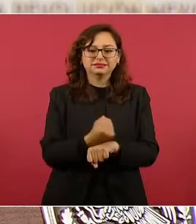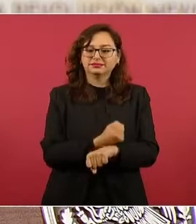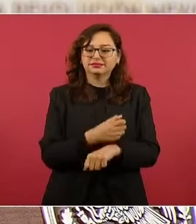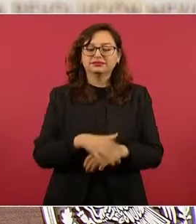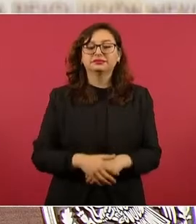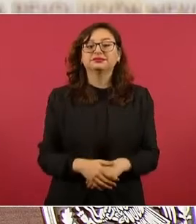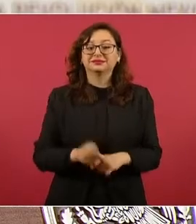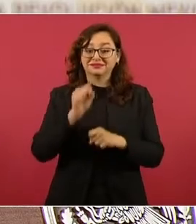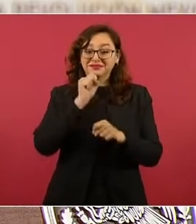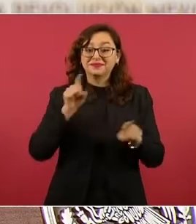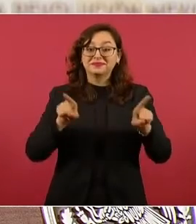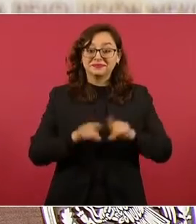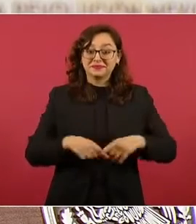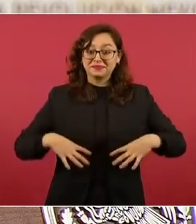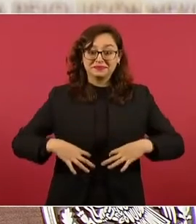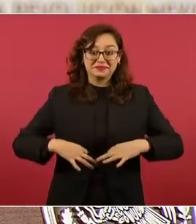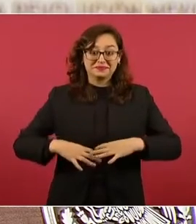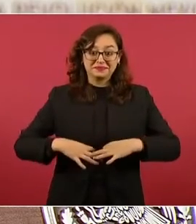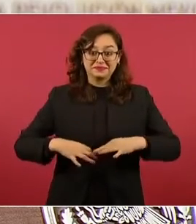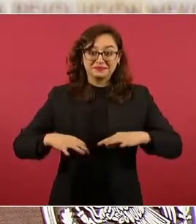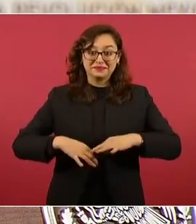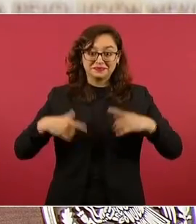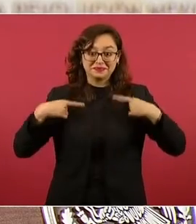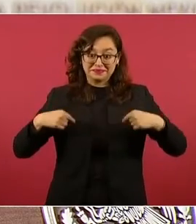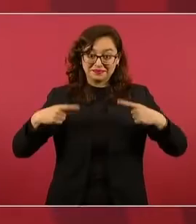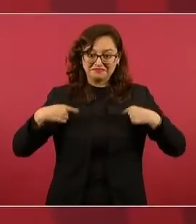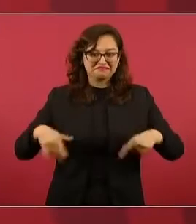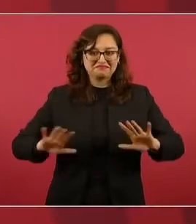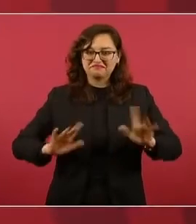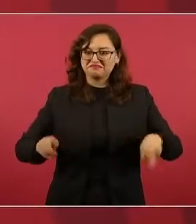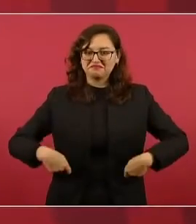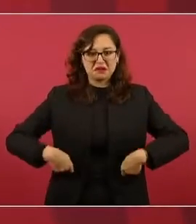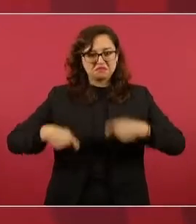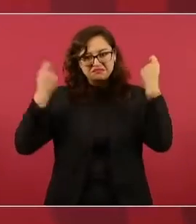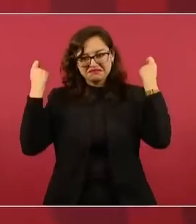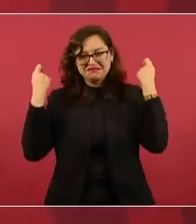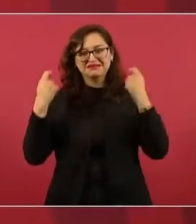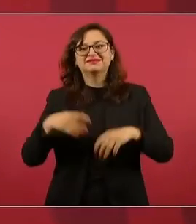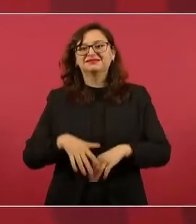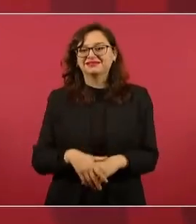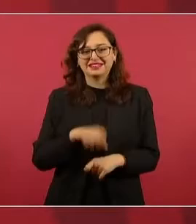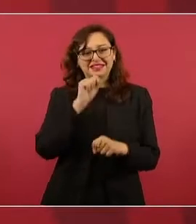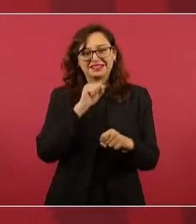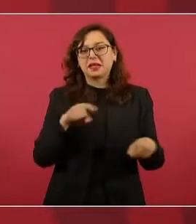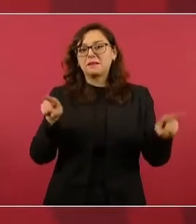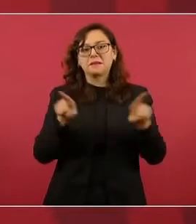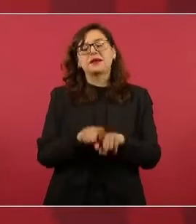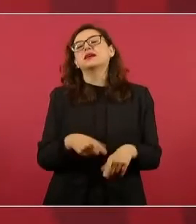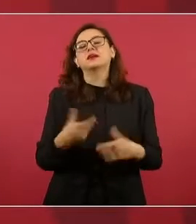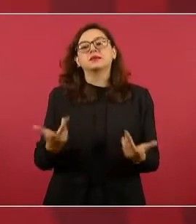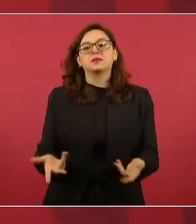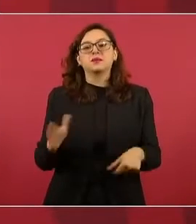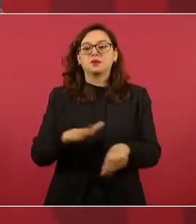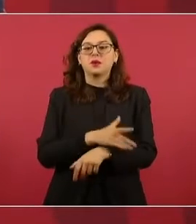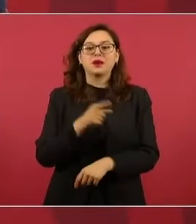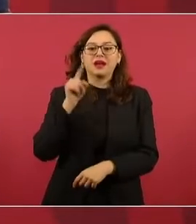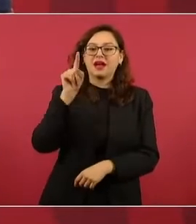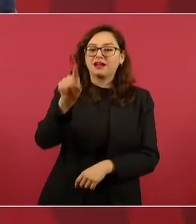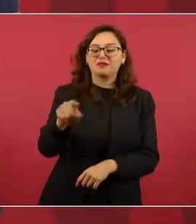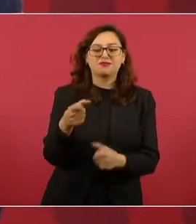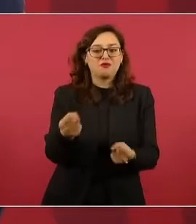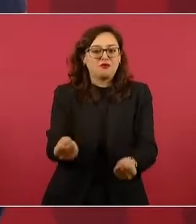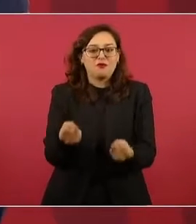sin camisa, así es el trópico. Es que allá los verdes se amotinan y los ríos se